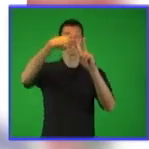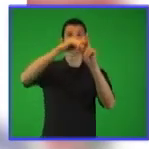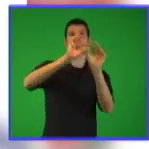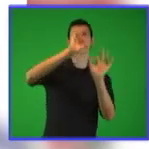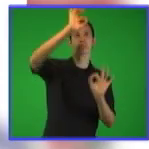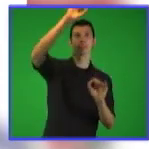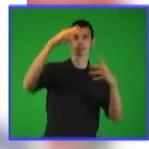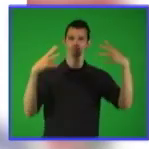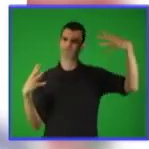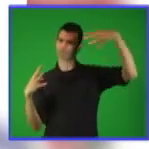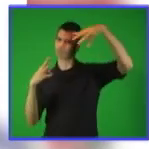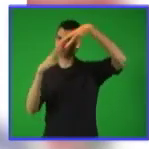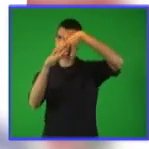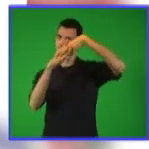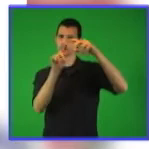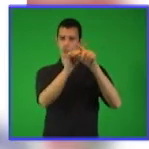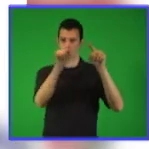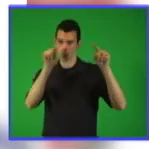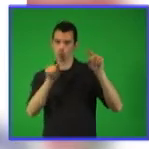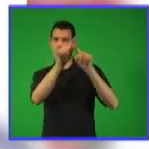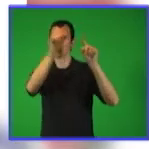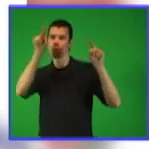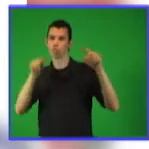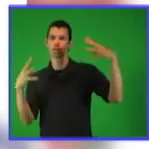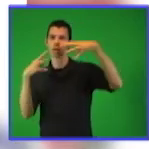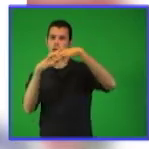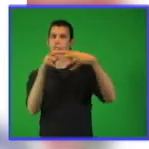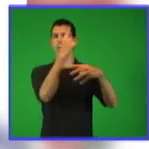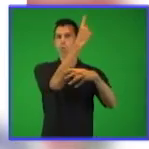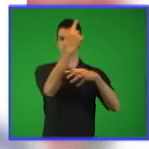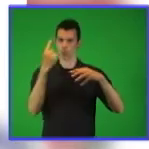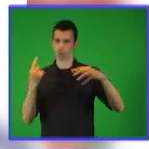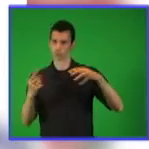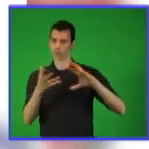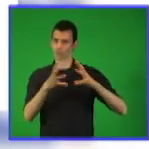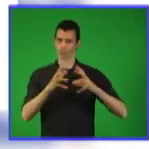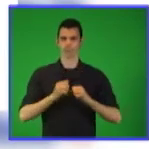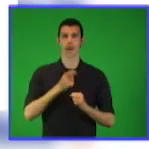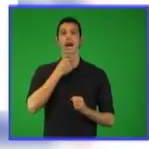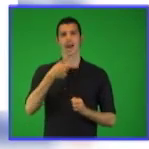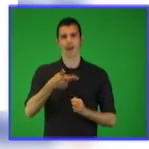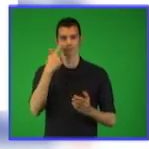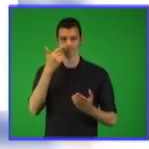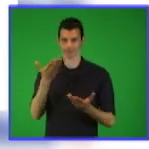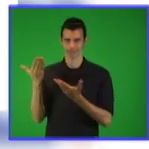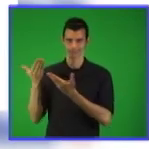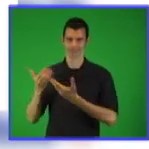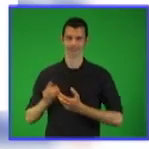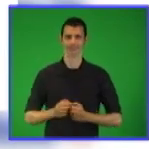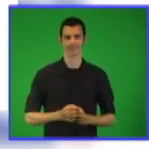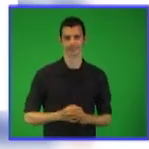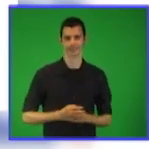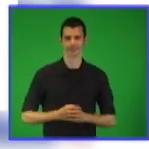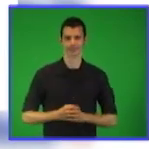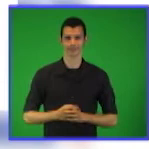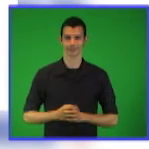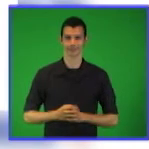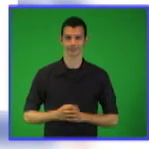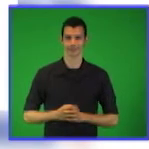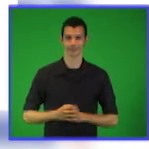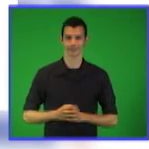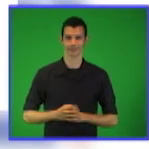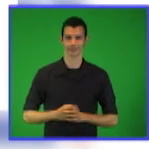lo que se acaba de expresar en este ejemplo. El objetivo que nos estamos